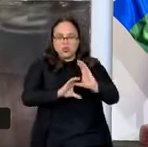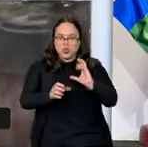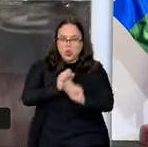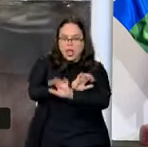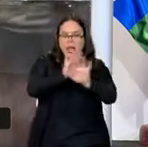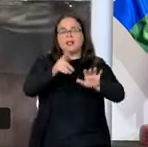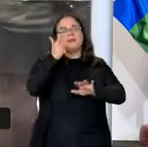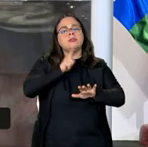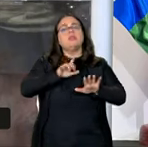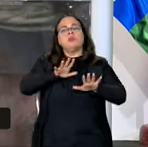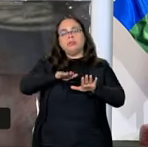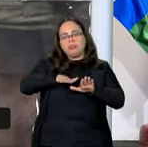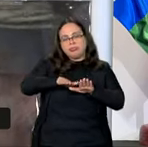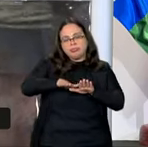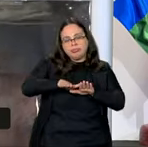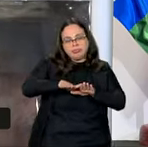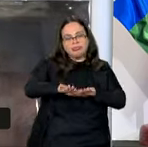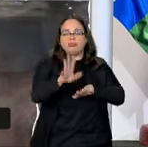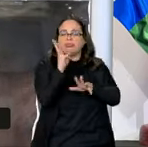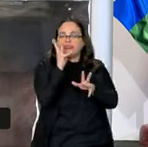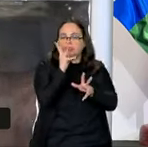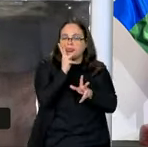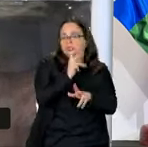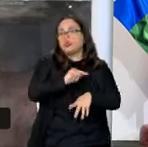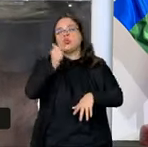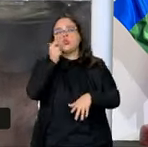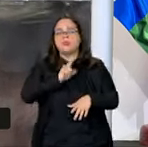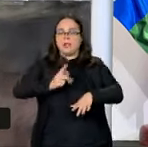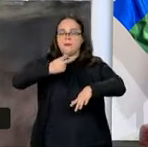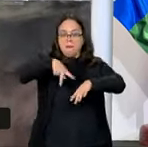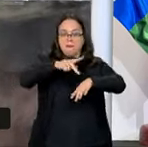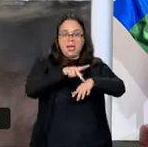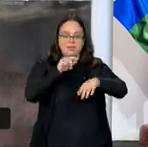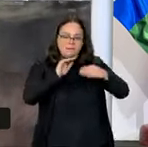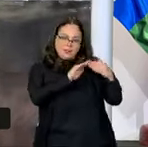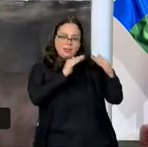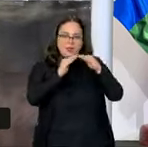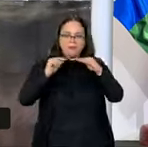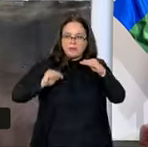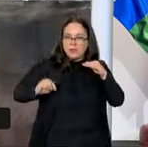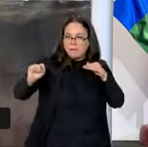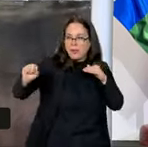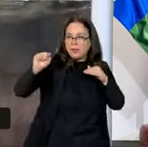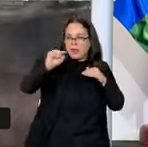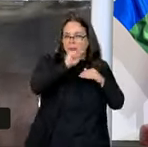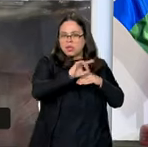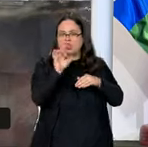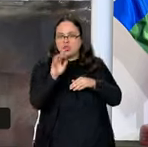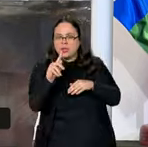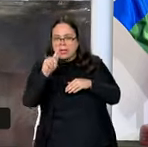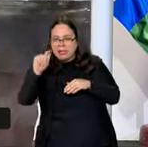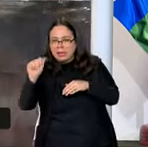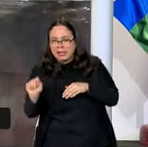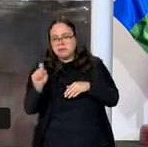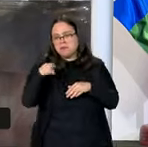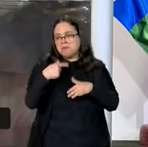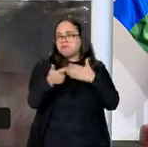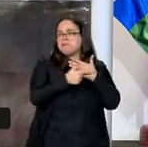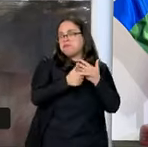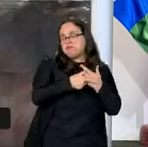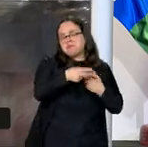paulatinamente, con la ayuda también de nuestros países vizinos. No es solamente gas, nuestra